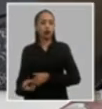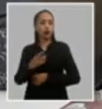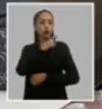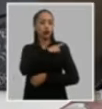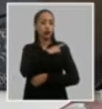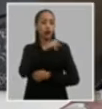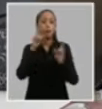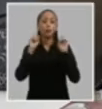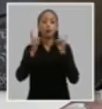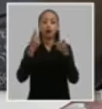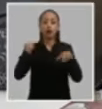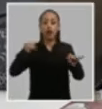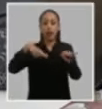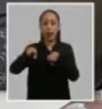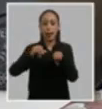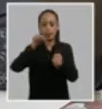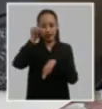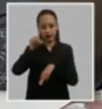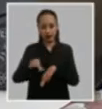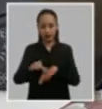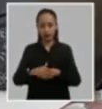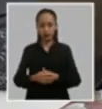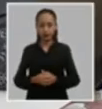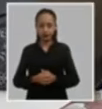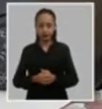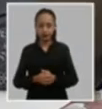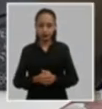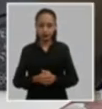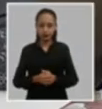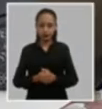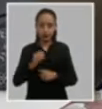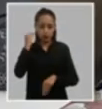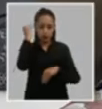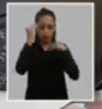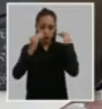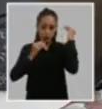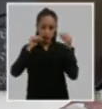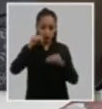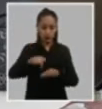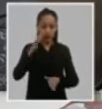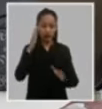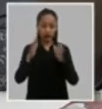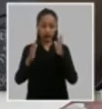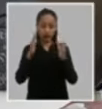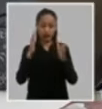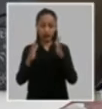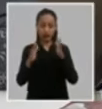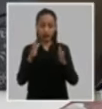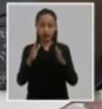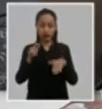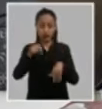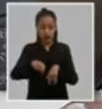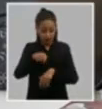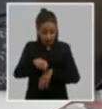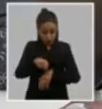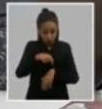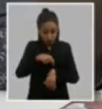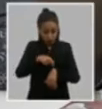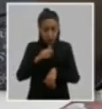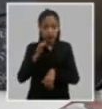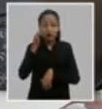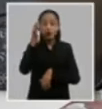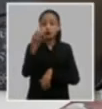administrativa yo considero que en esta etapa en lo sucesivo en este presente y futuro